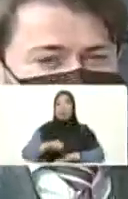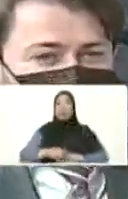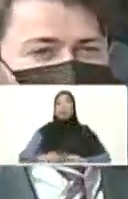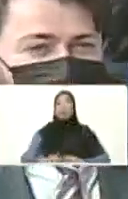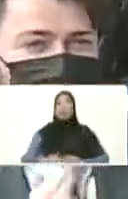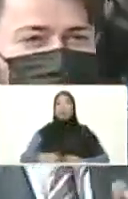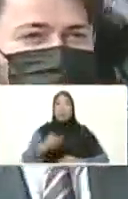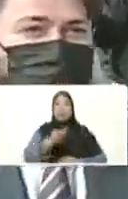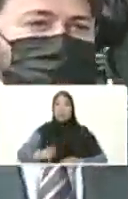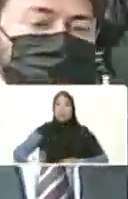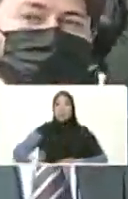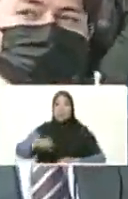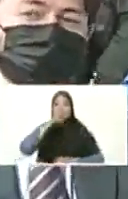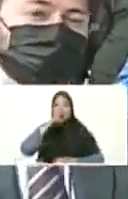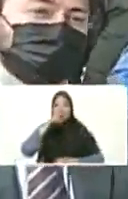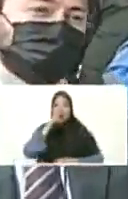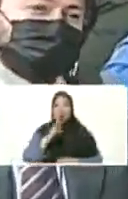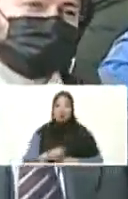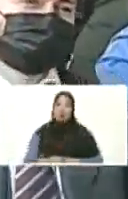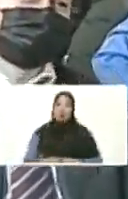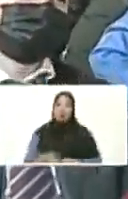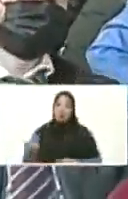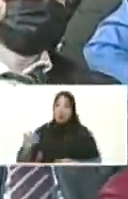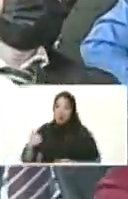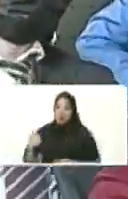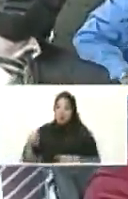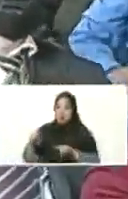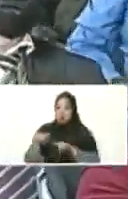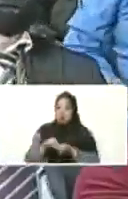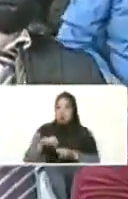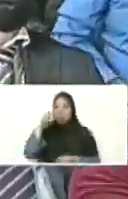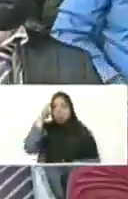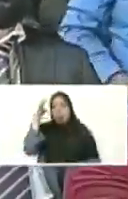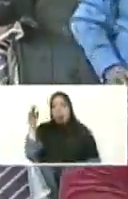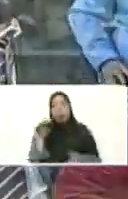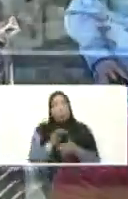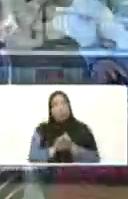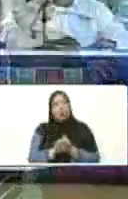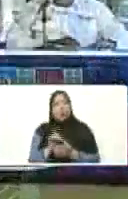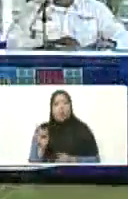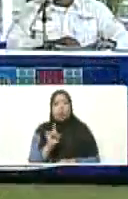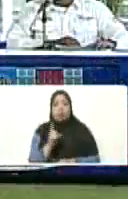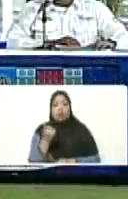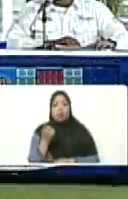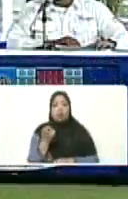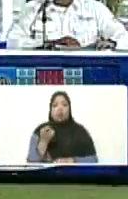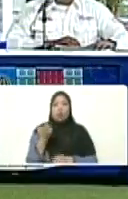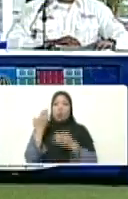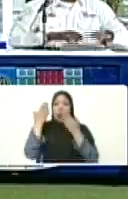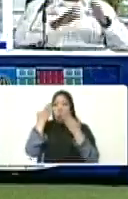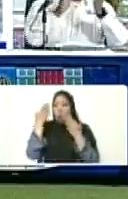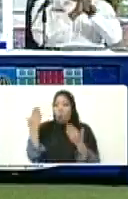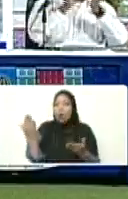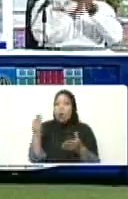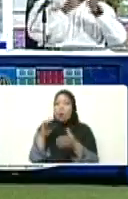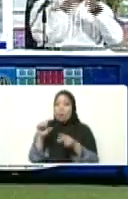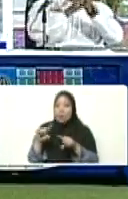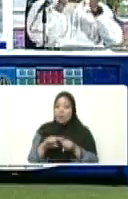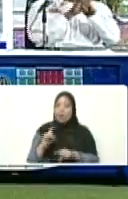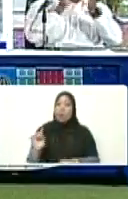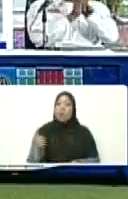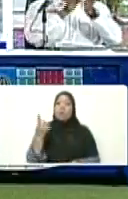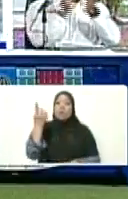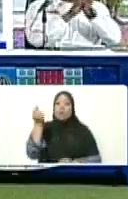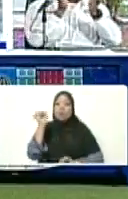Y yo voy con Cilia, aquí está mi esposa, no le he saludado, Cilia Flores de Maduro, la primera,